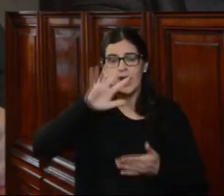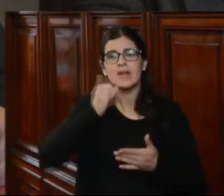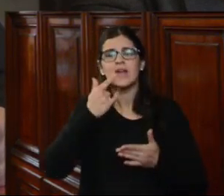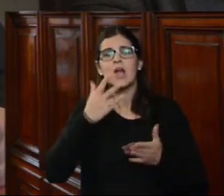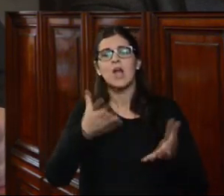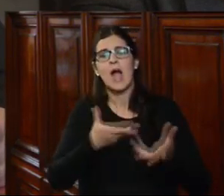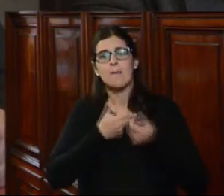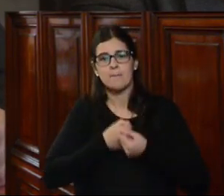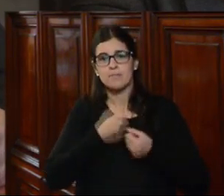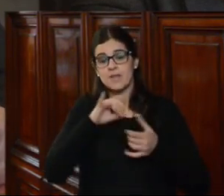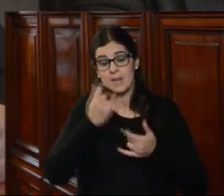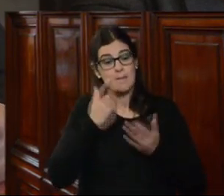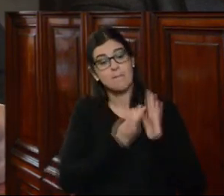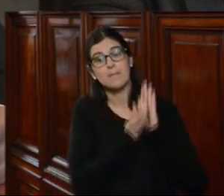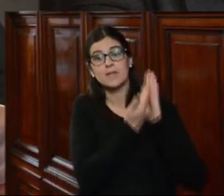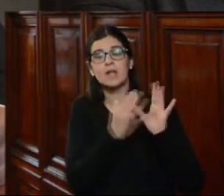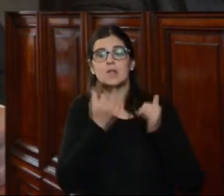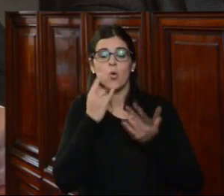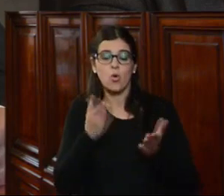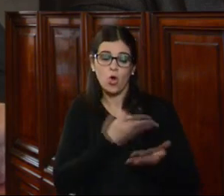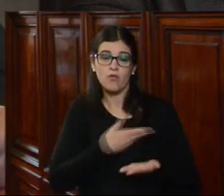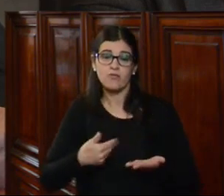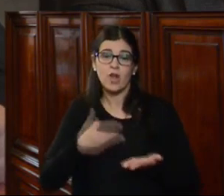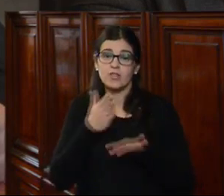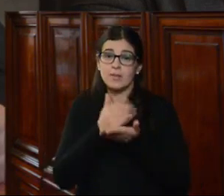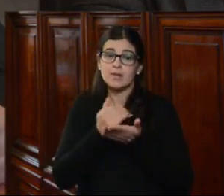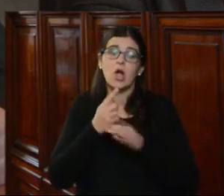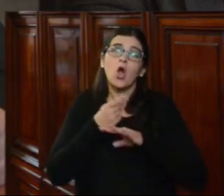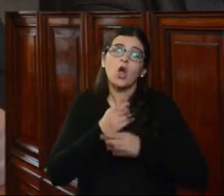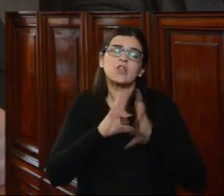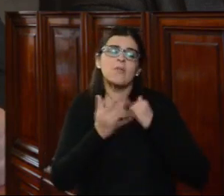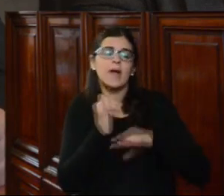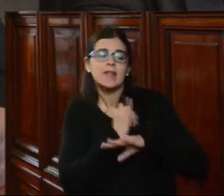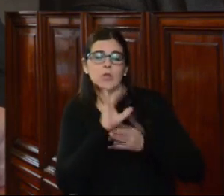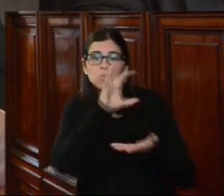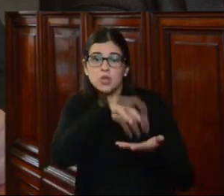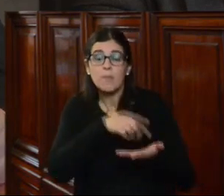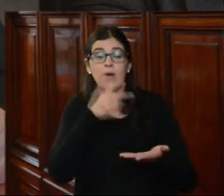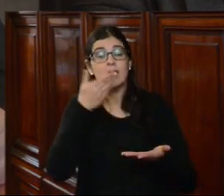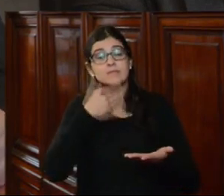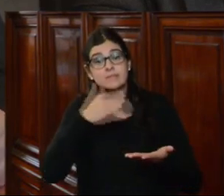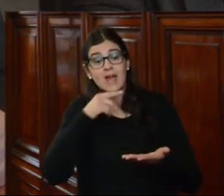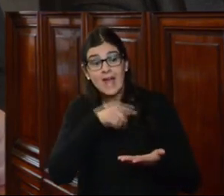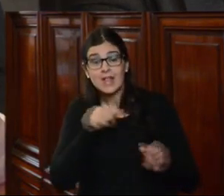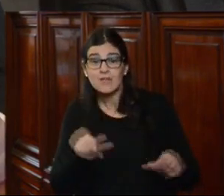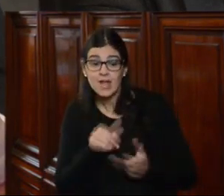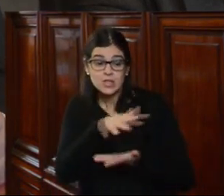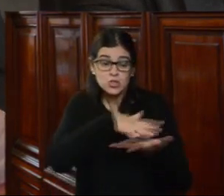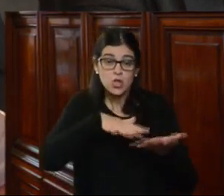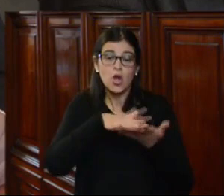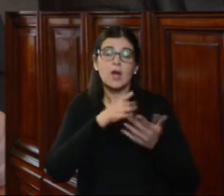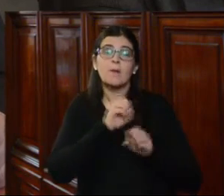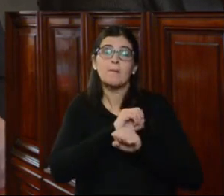acción de amparo presentada por un gobierno departamental contra la institución, por entender que ésta había actuado en forma